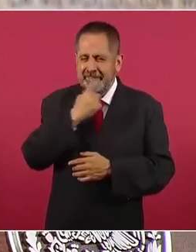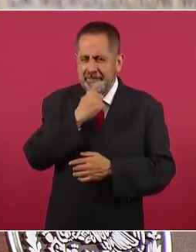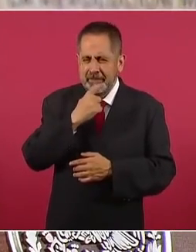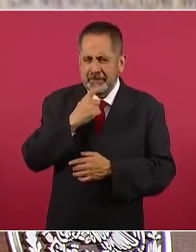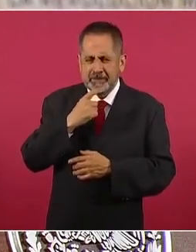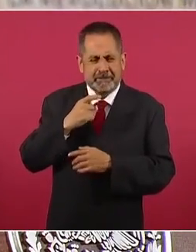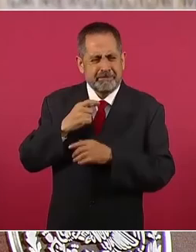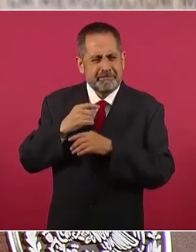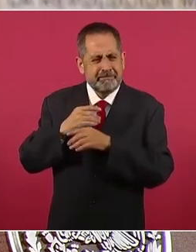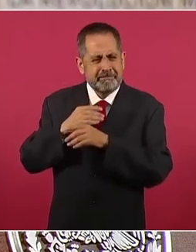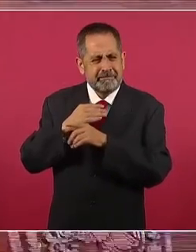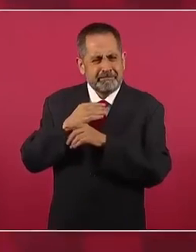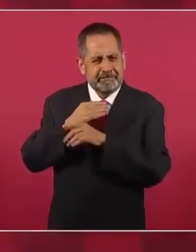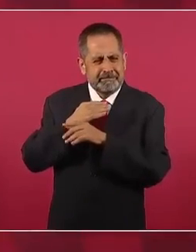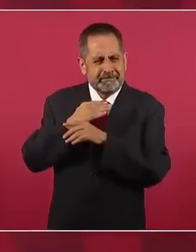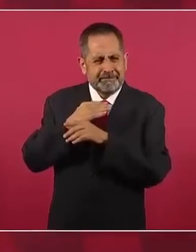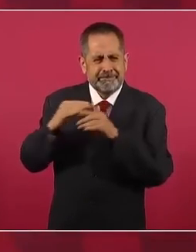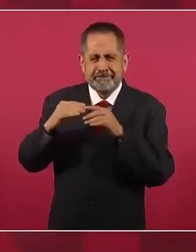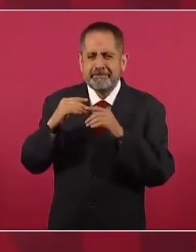para que